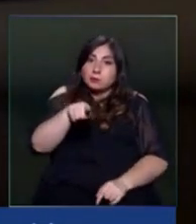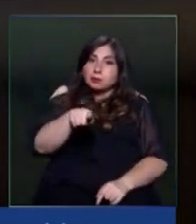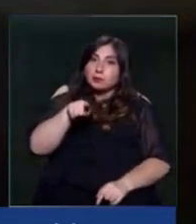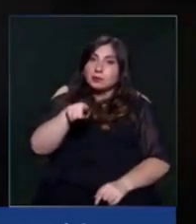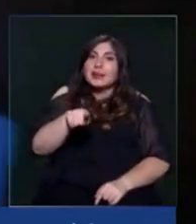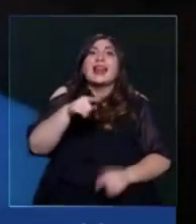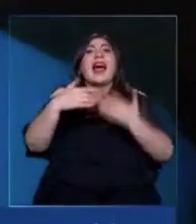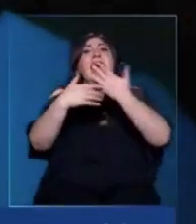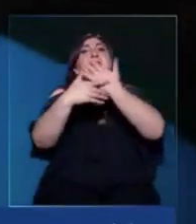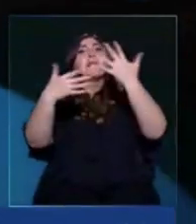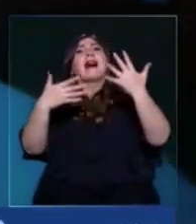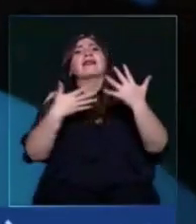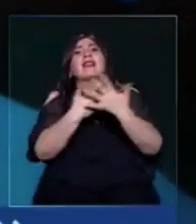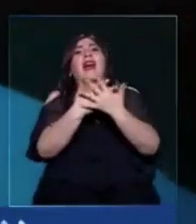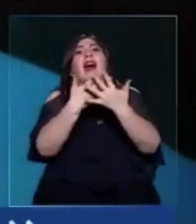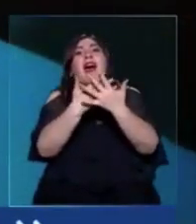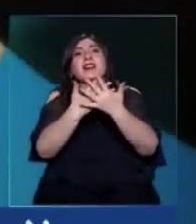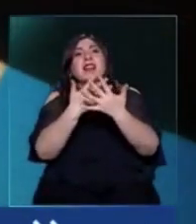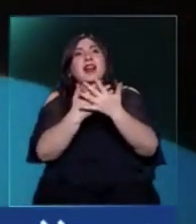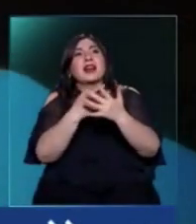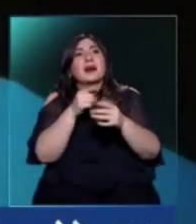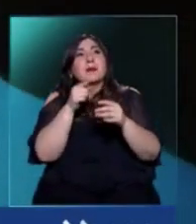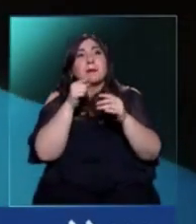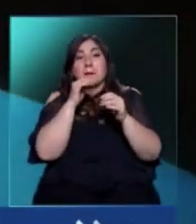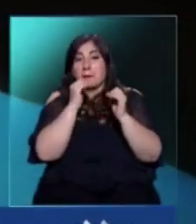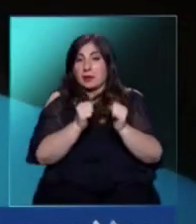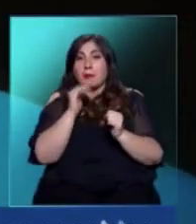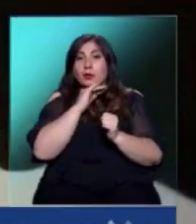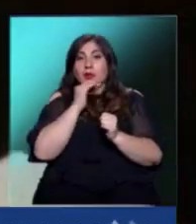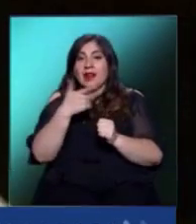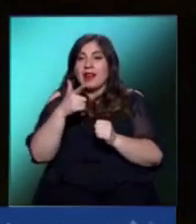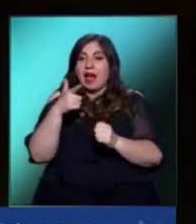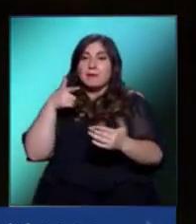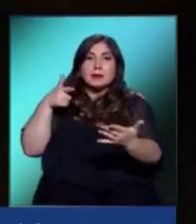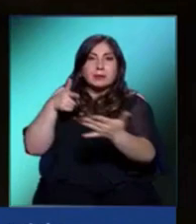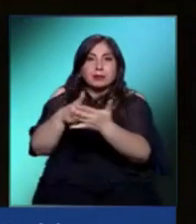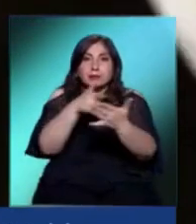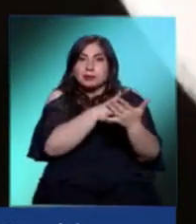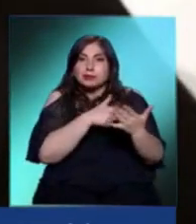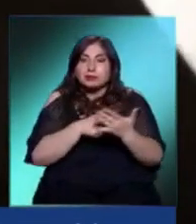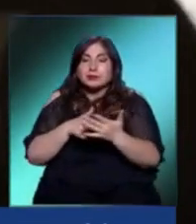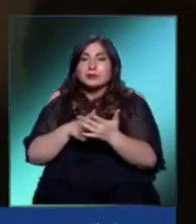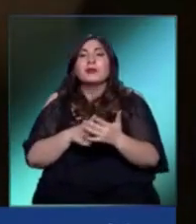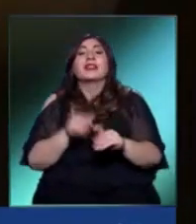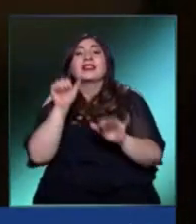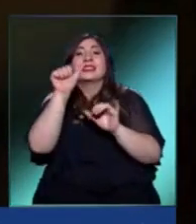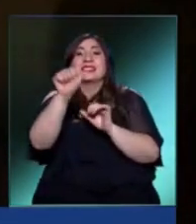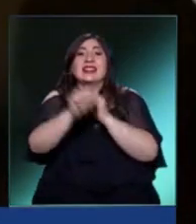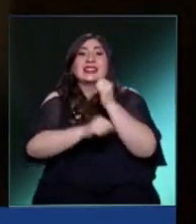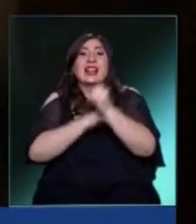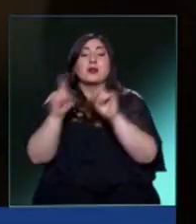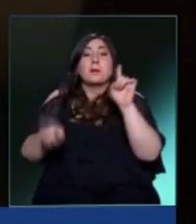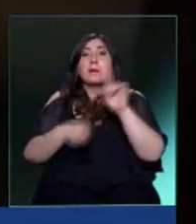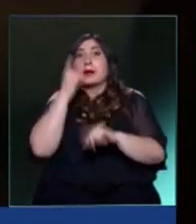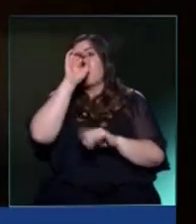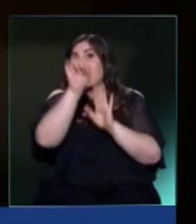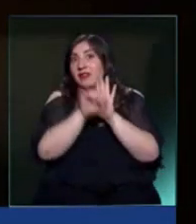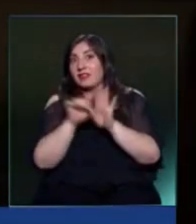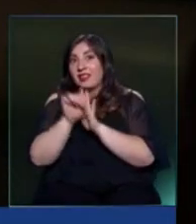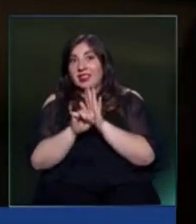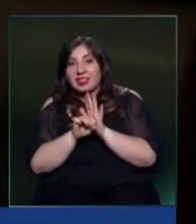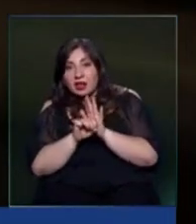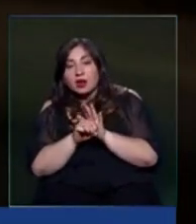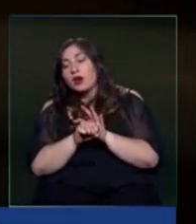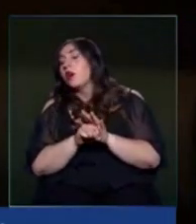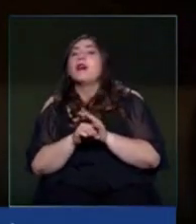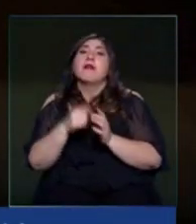infrarrojo. Listo, está calibrado. Y ahora podemos ocupar nuestro lápiz infrarrojo. A seis años del primer video, algo casero